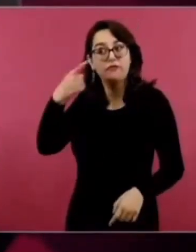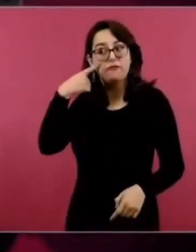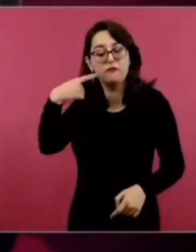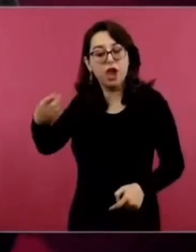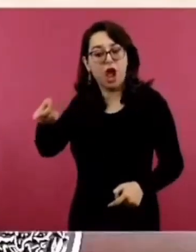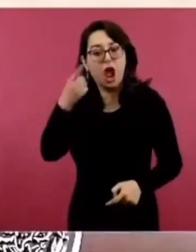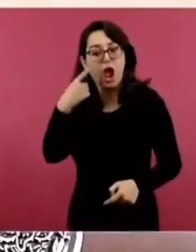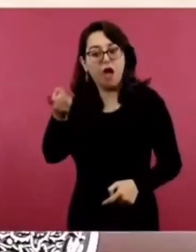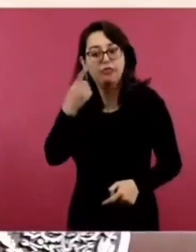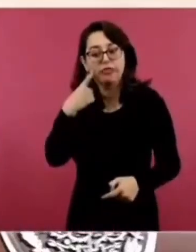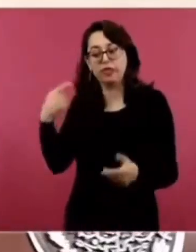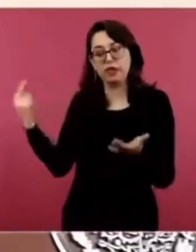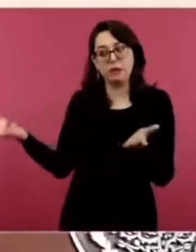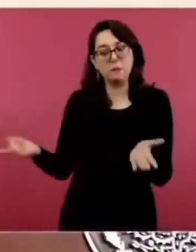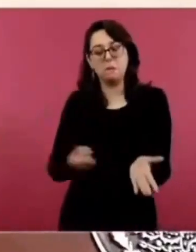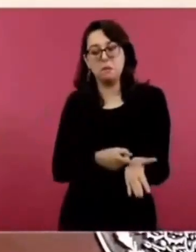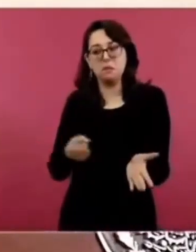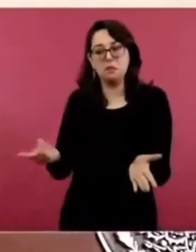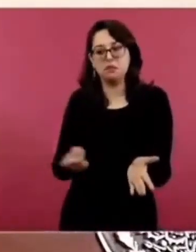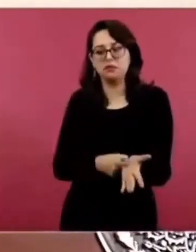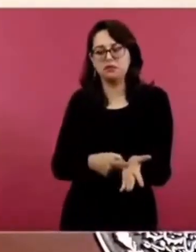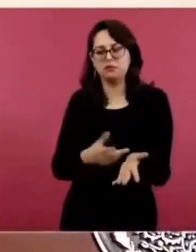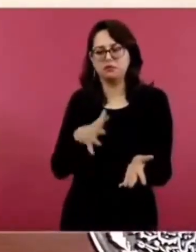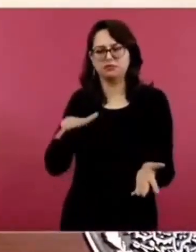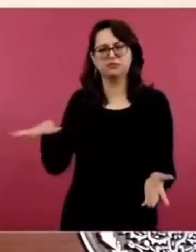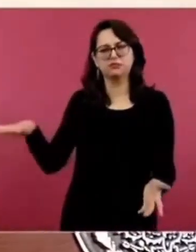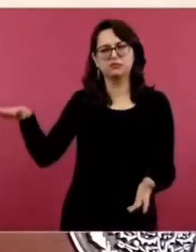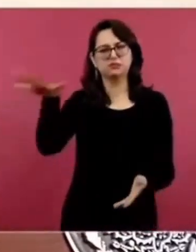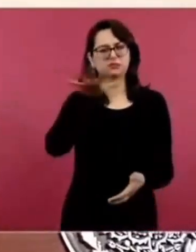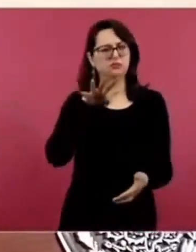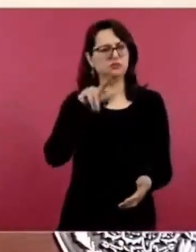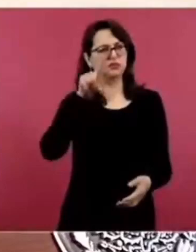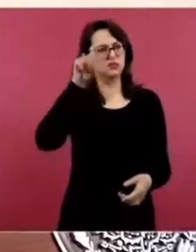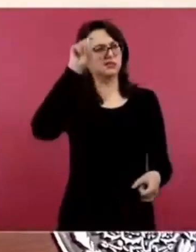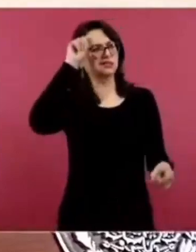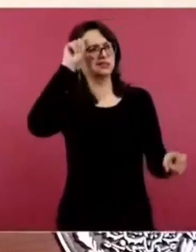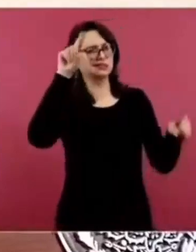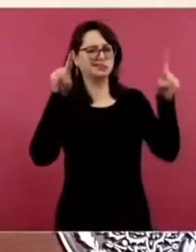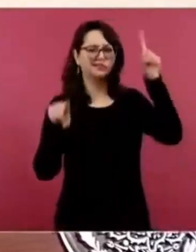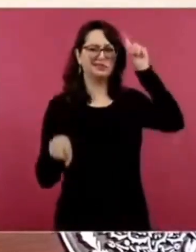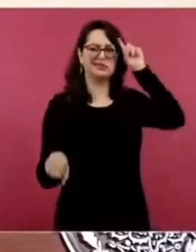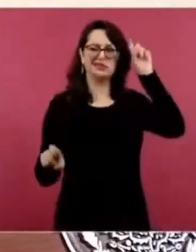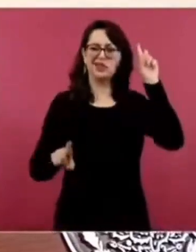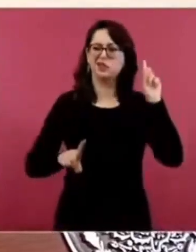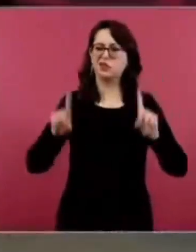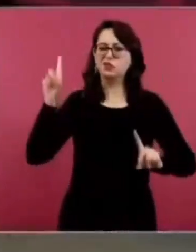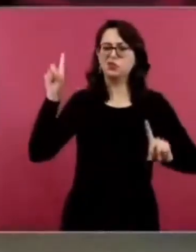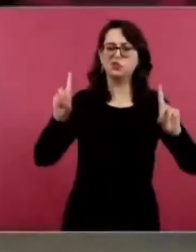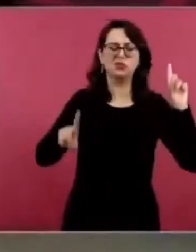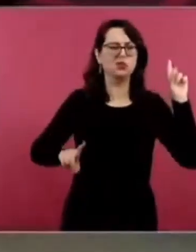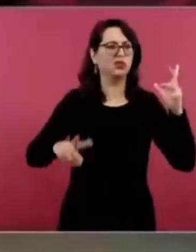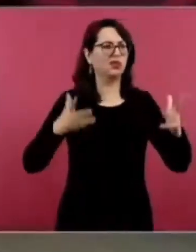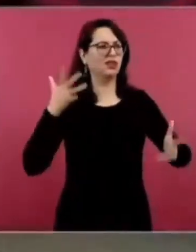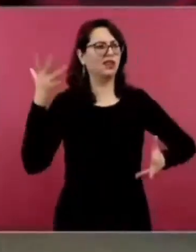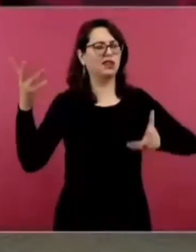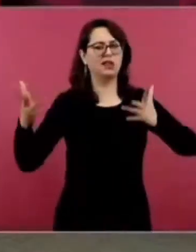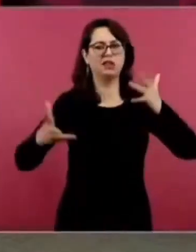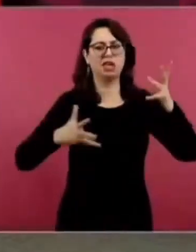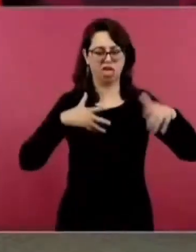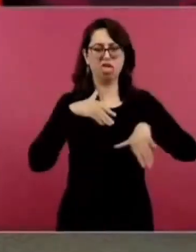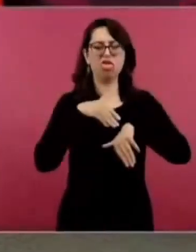Hablando de algo que no conocemos, nada más por lo que nos dicen,